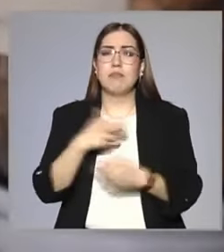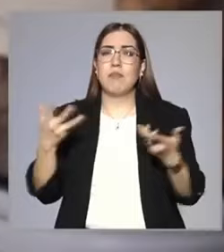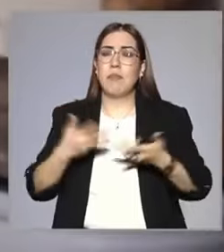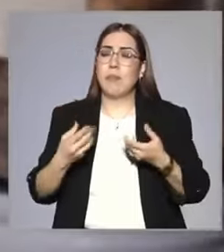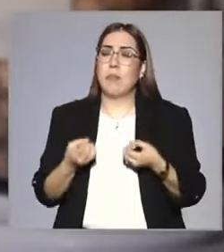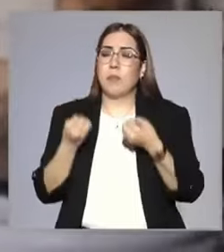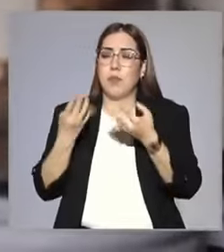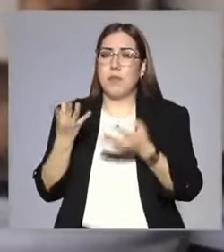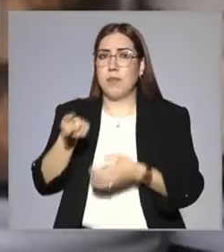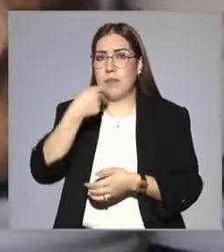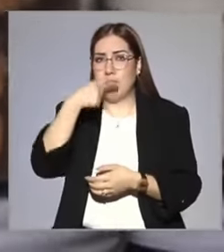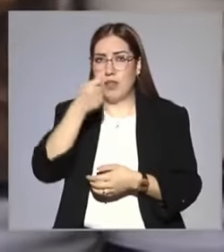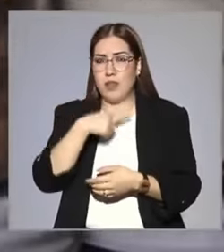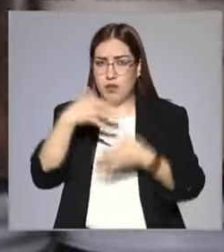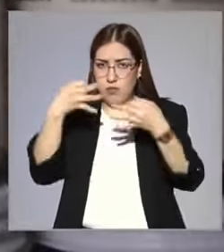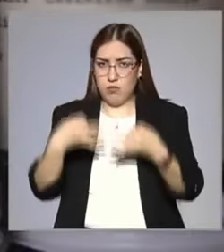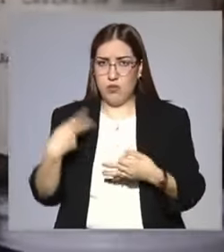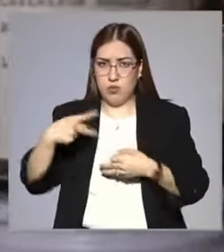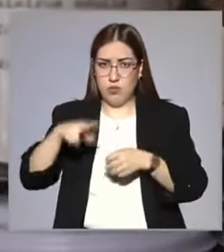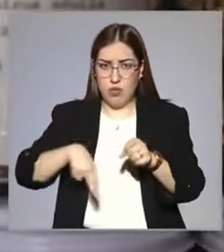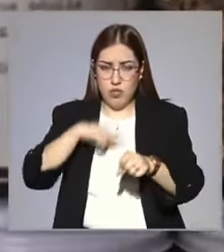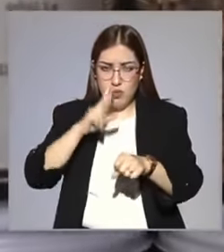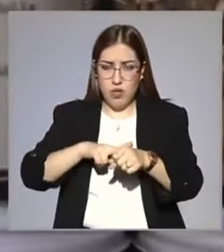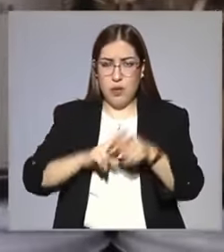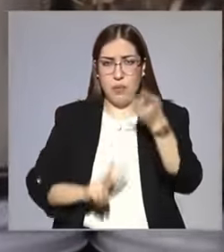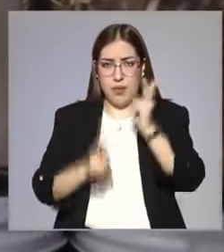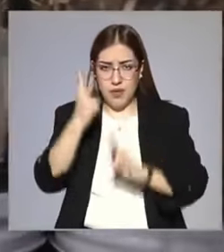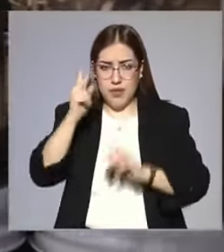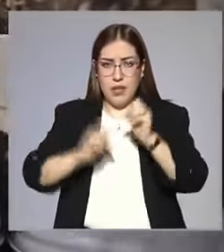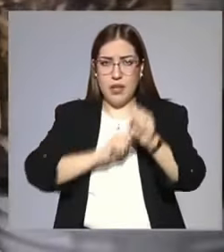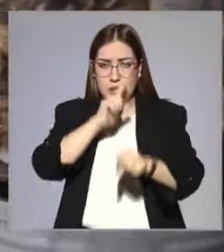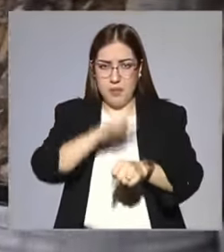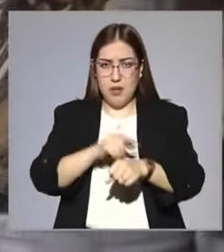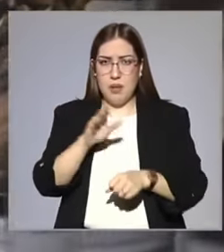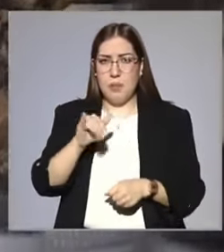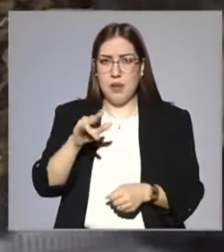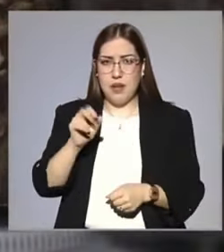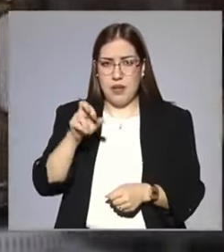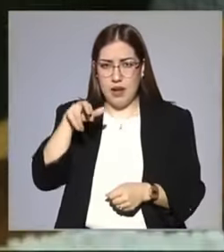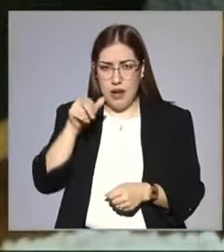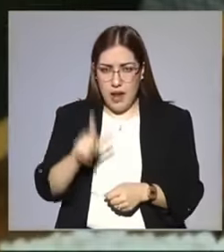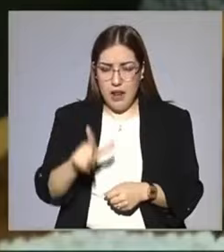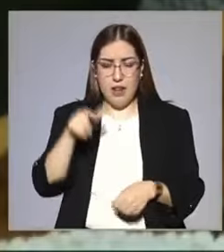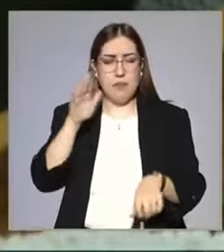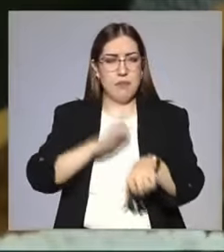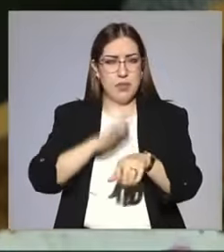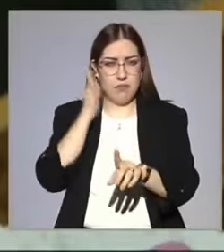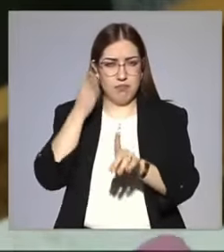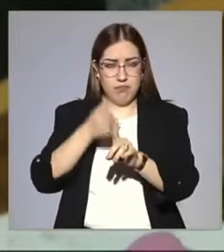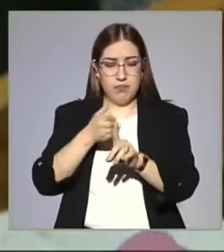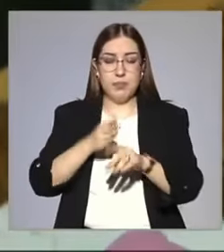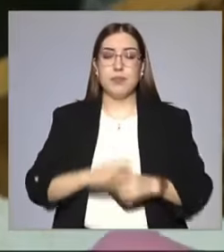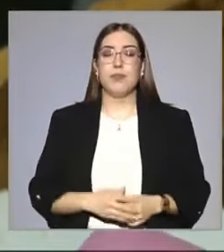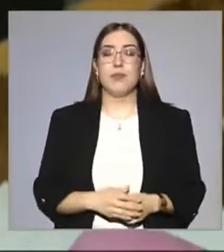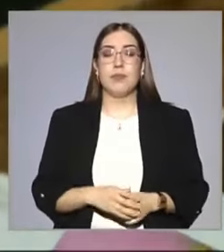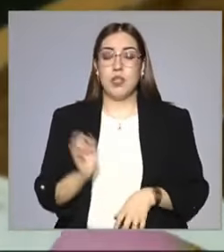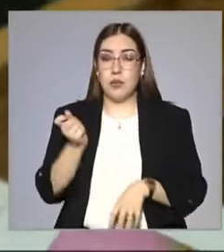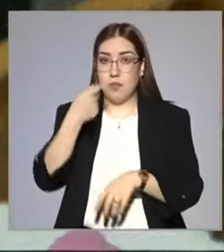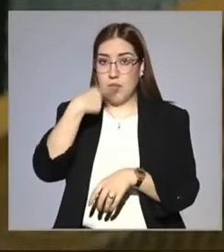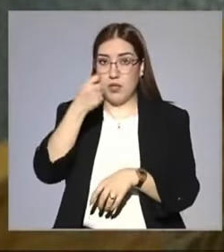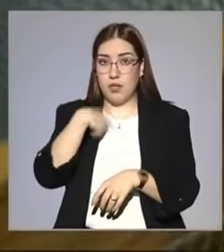medicamentos homeopáticos de origen natural, vegetal, animal, mineral, fundamentalmente. Los medicamentos